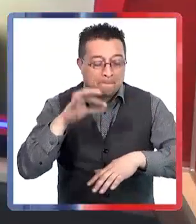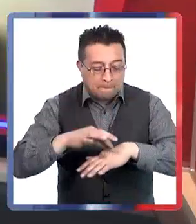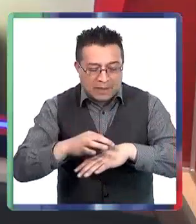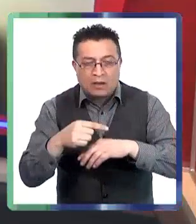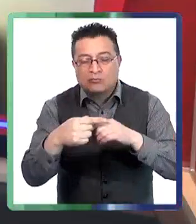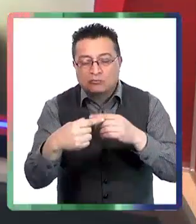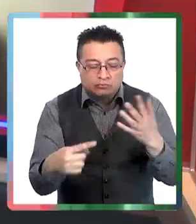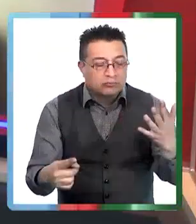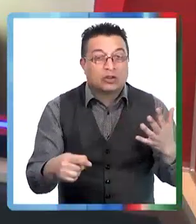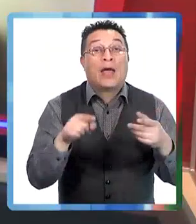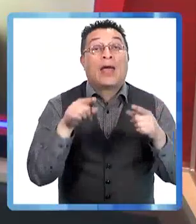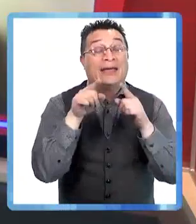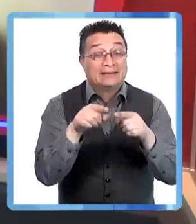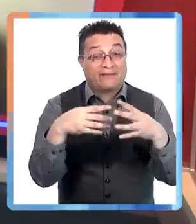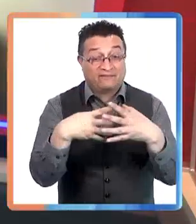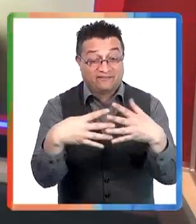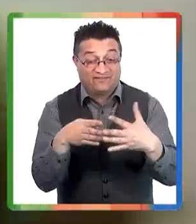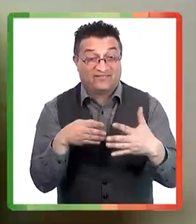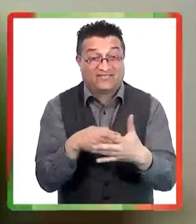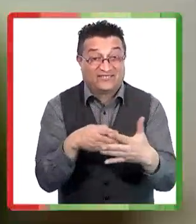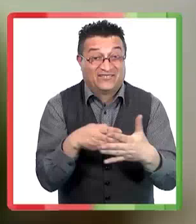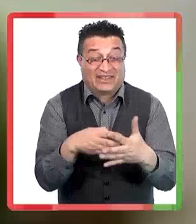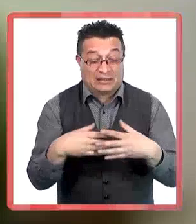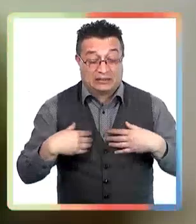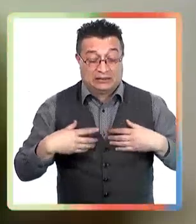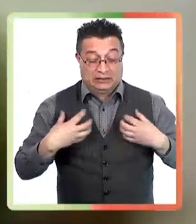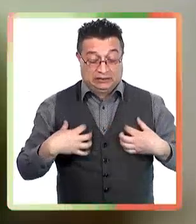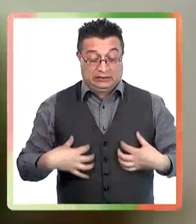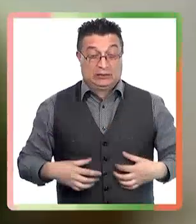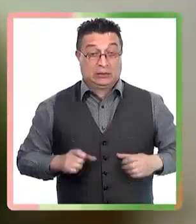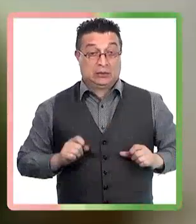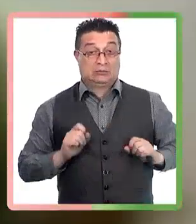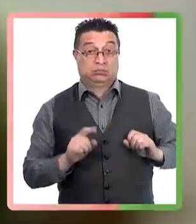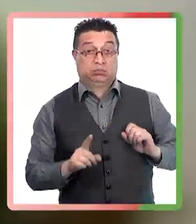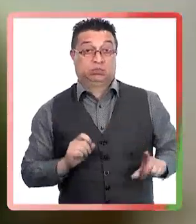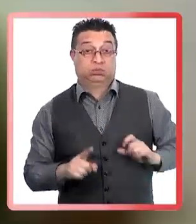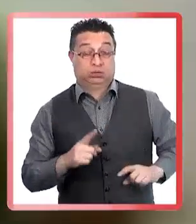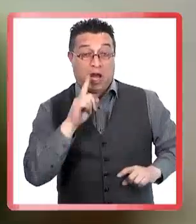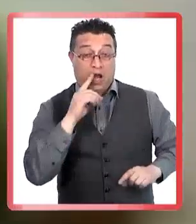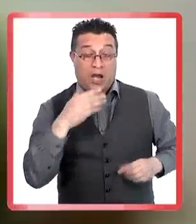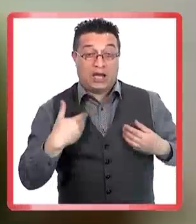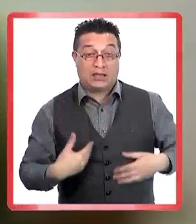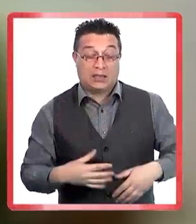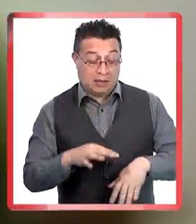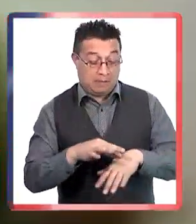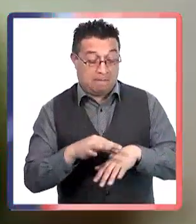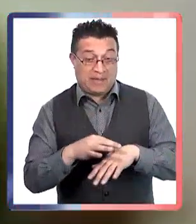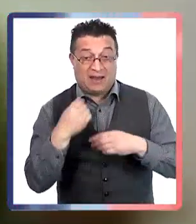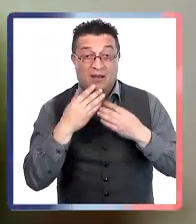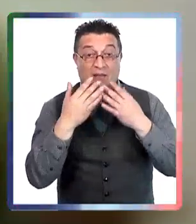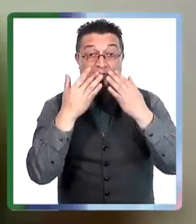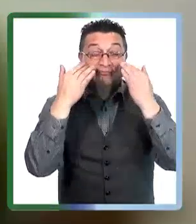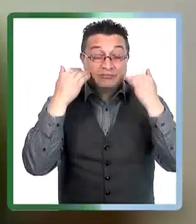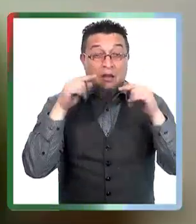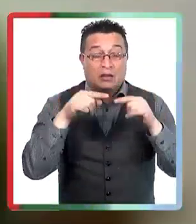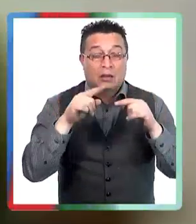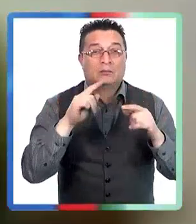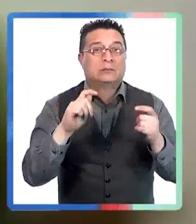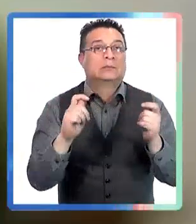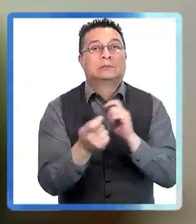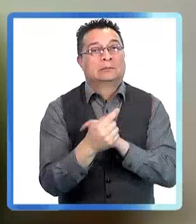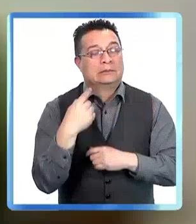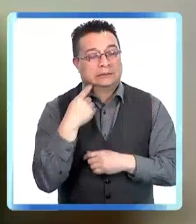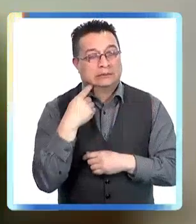las mucosas. Y por lo tanto, la barrera, los mecanismos de barrera básicos, primarios, como es la piel y la mucosa, están